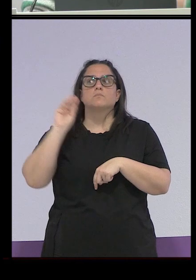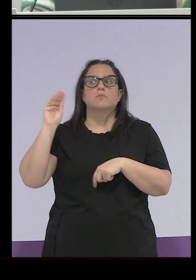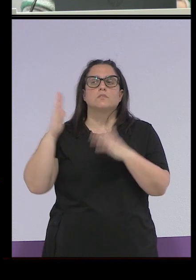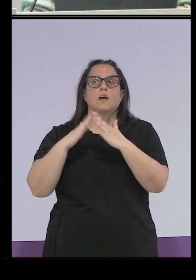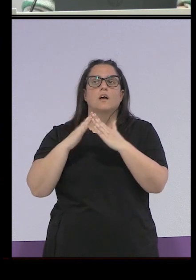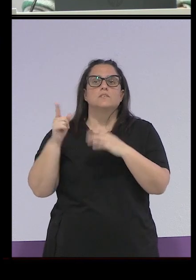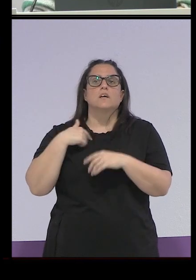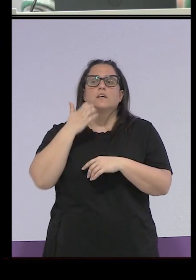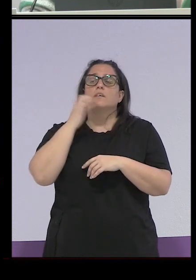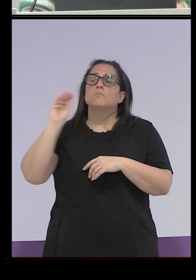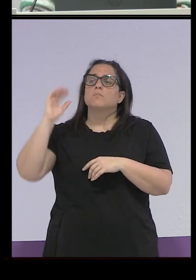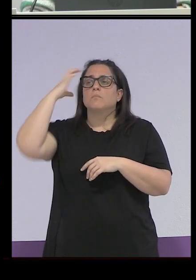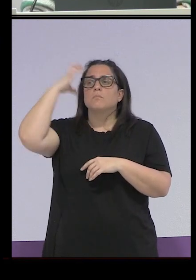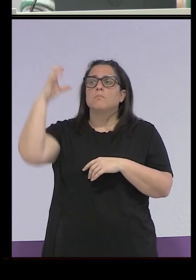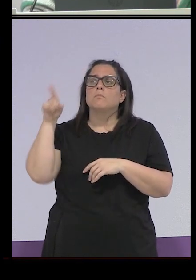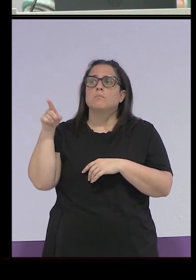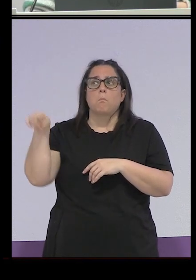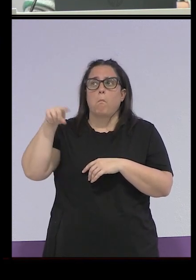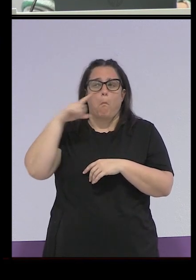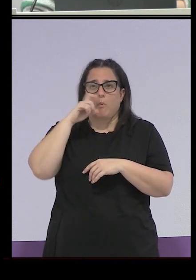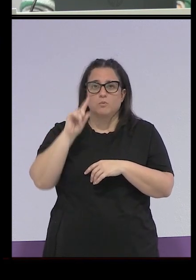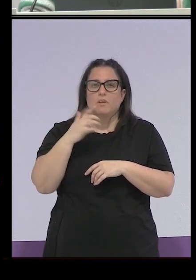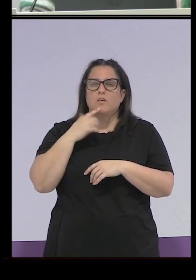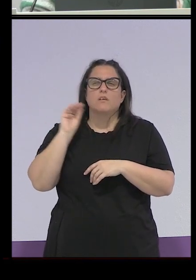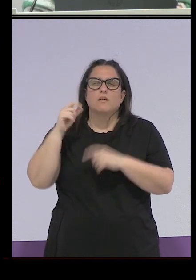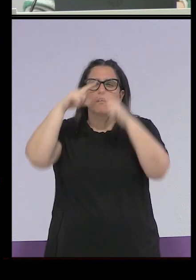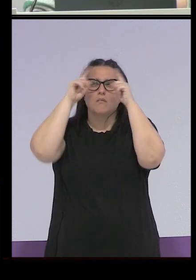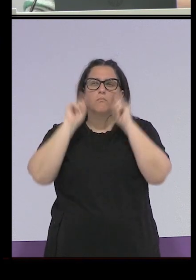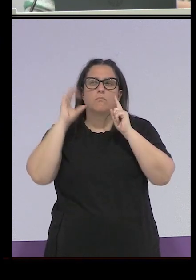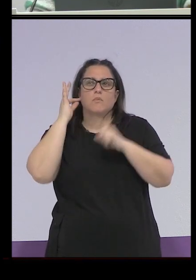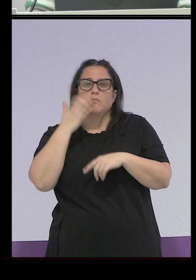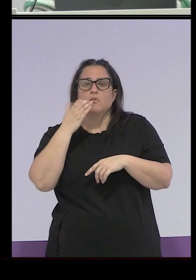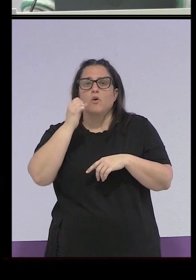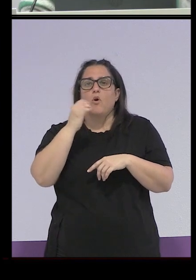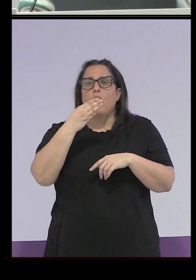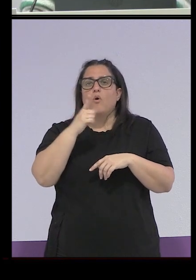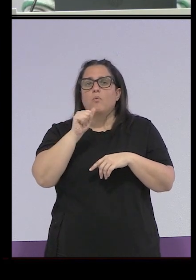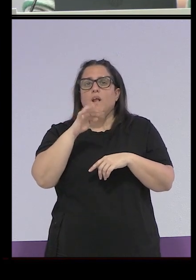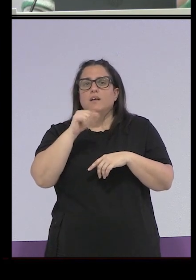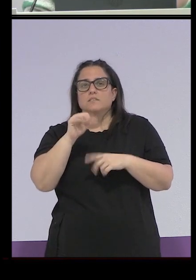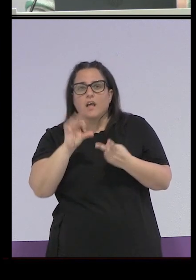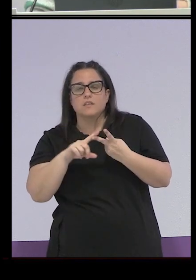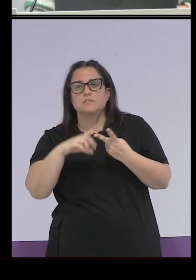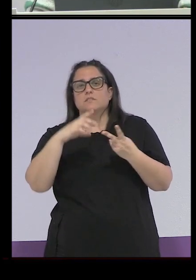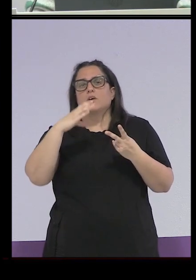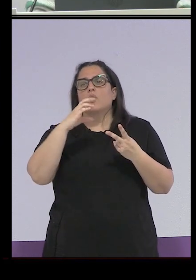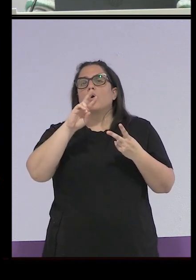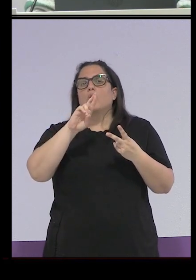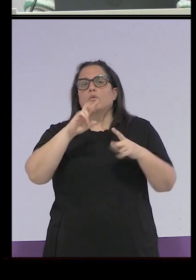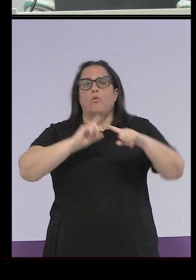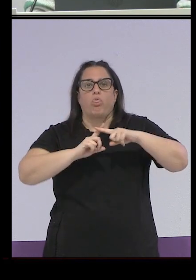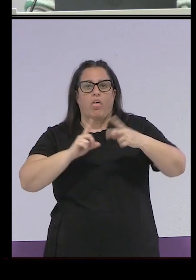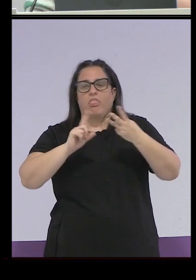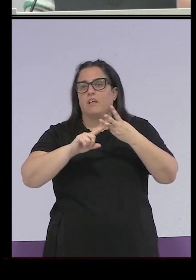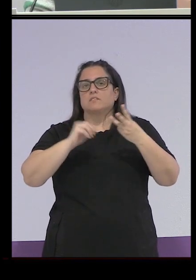por el patronato también es probable que no tantas se acuerden pero si empiezas a preguntar por las oblatas por las cruzadas por las adoratrices eso empieza a